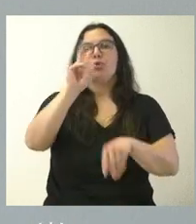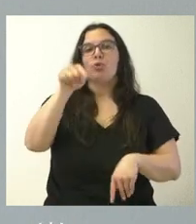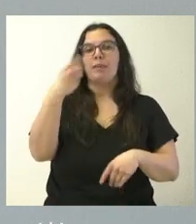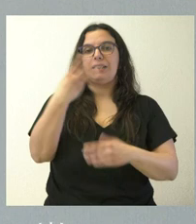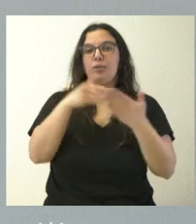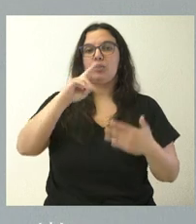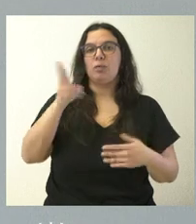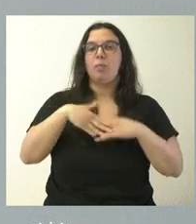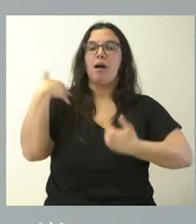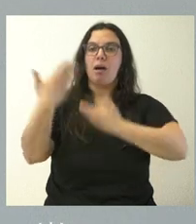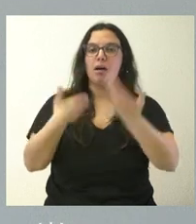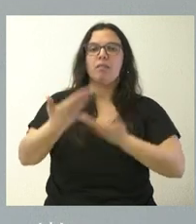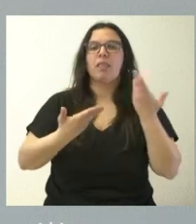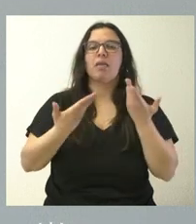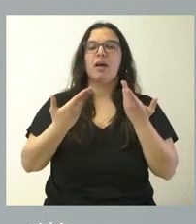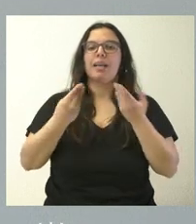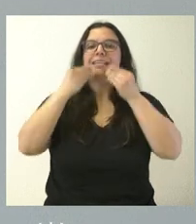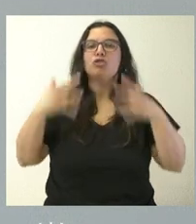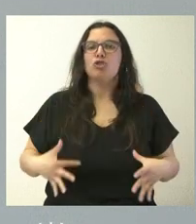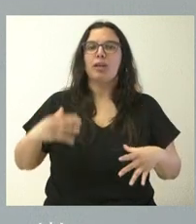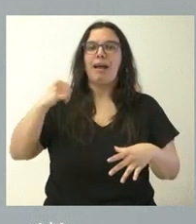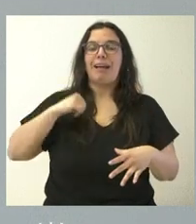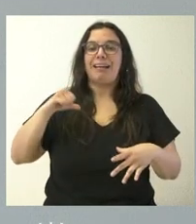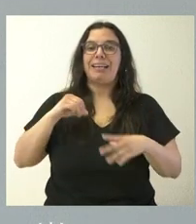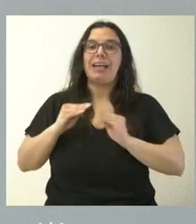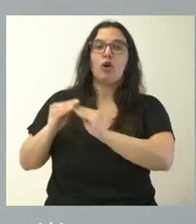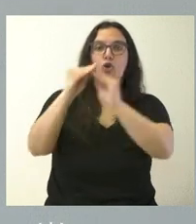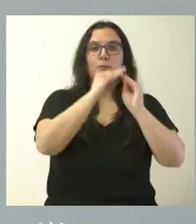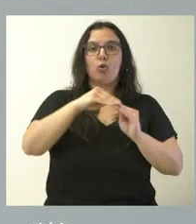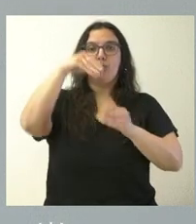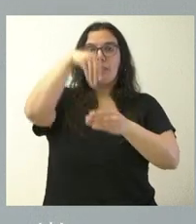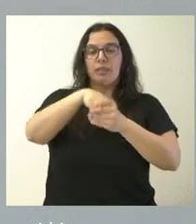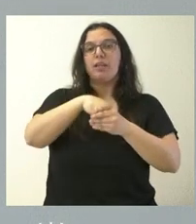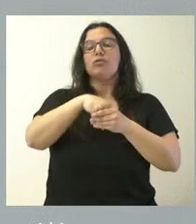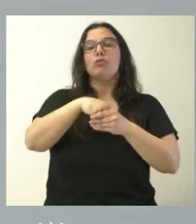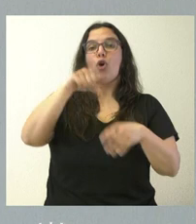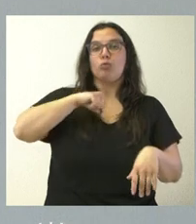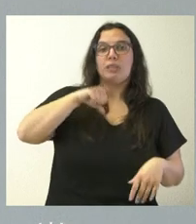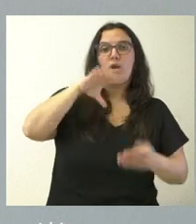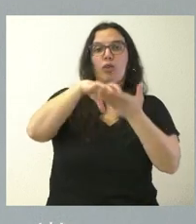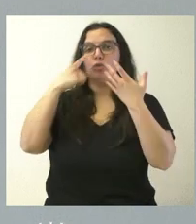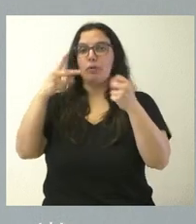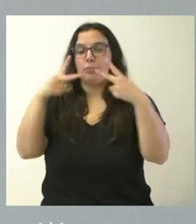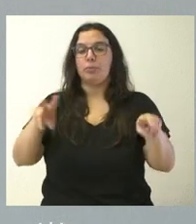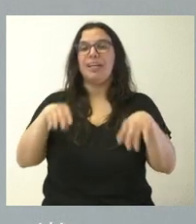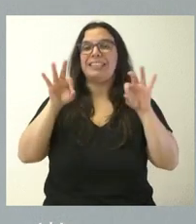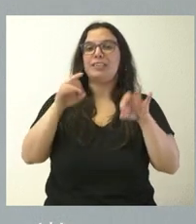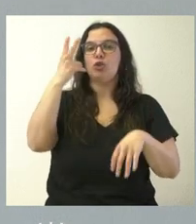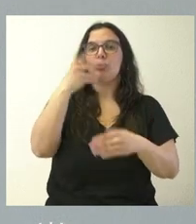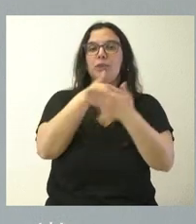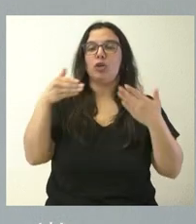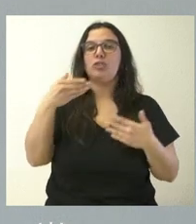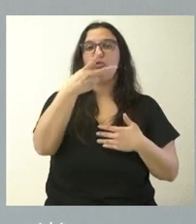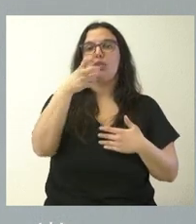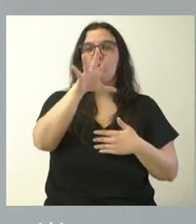de euros para avanzar en la historia clínica común para todos los hospitales y centros de primaria de la comunidad, en concreto 2.257